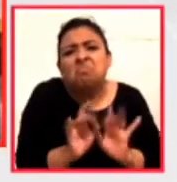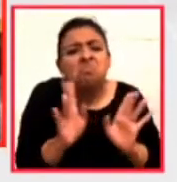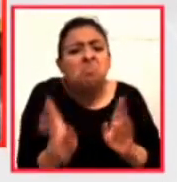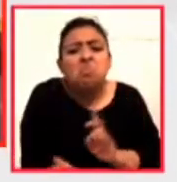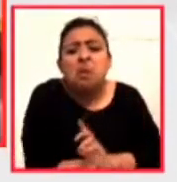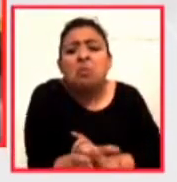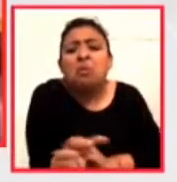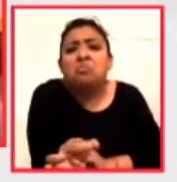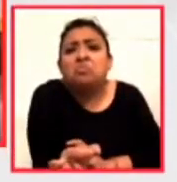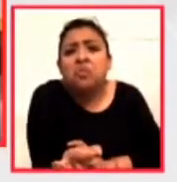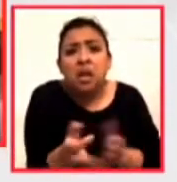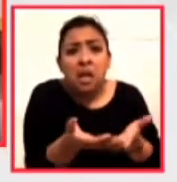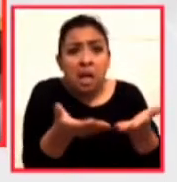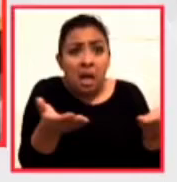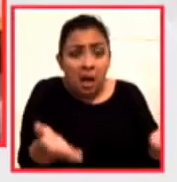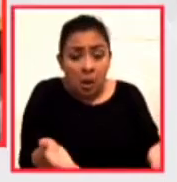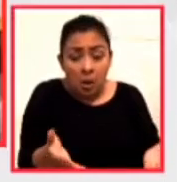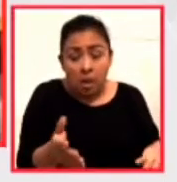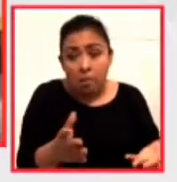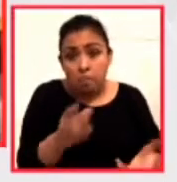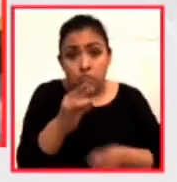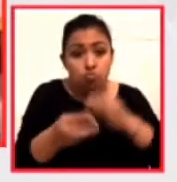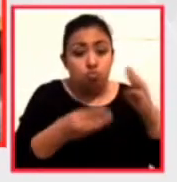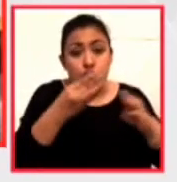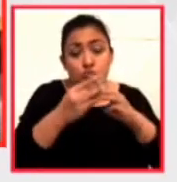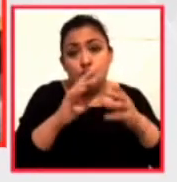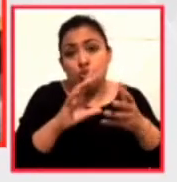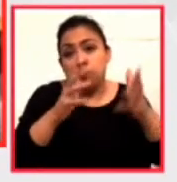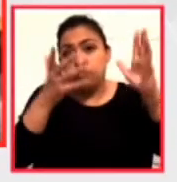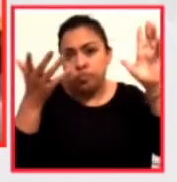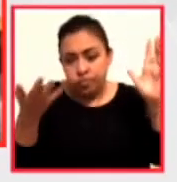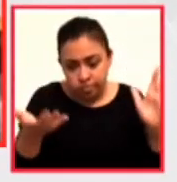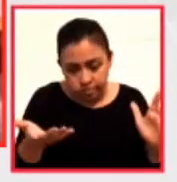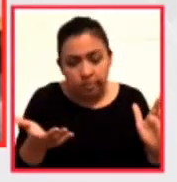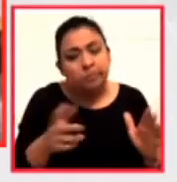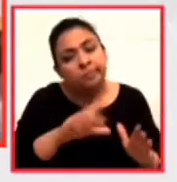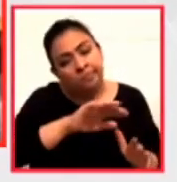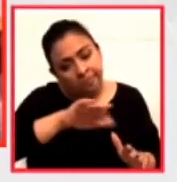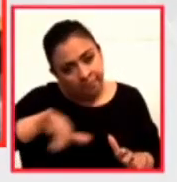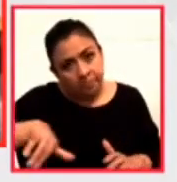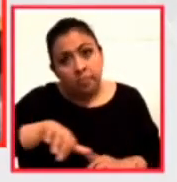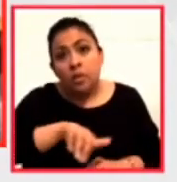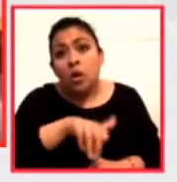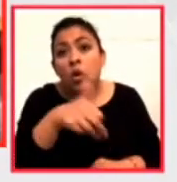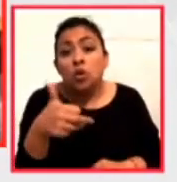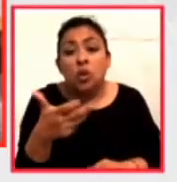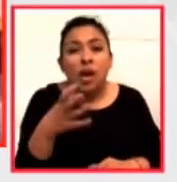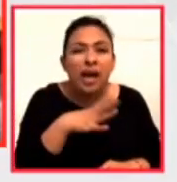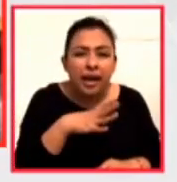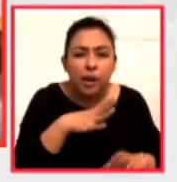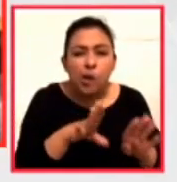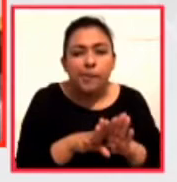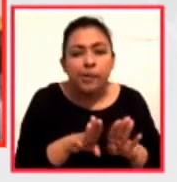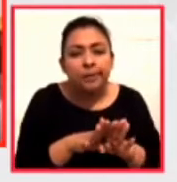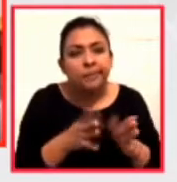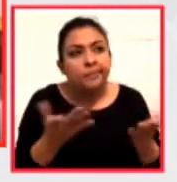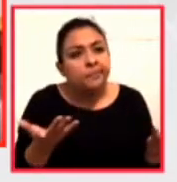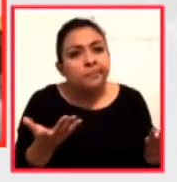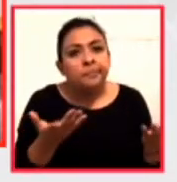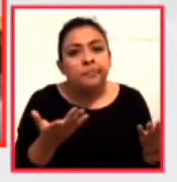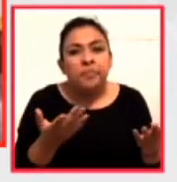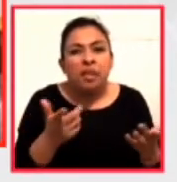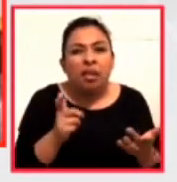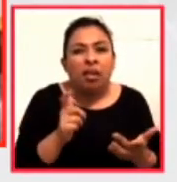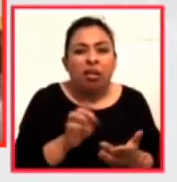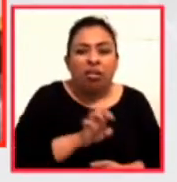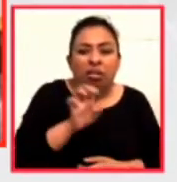y ahora están teniendo un efecto planetario y por otro lado el que los esquemas de racismo